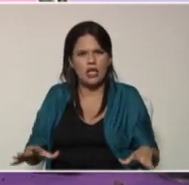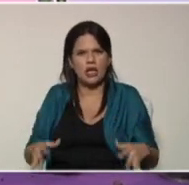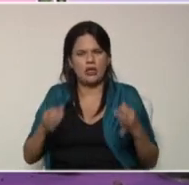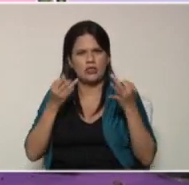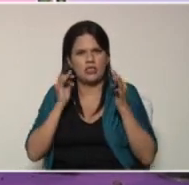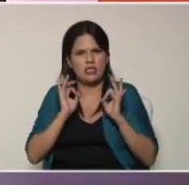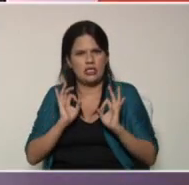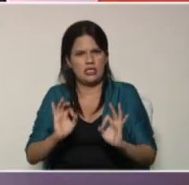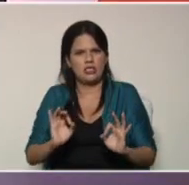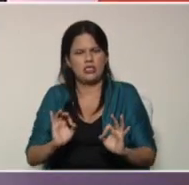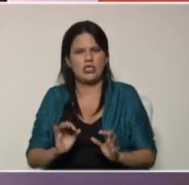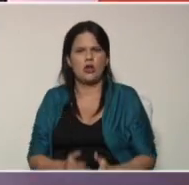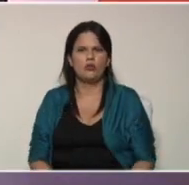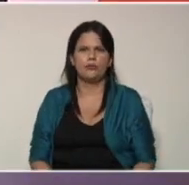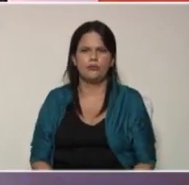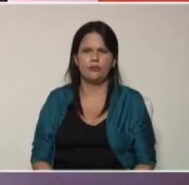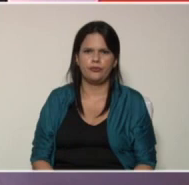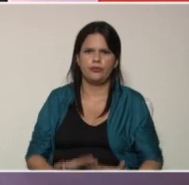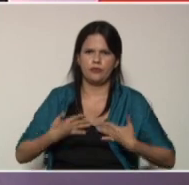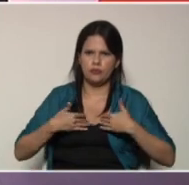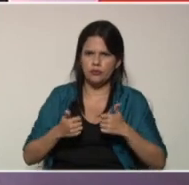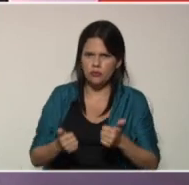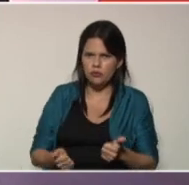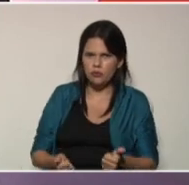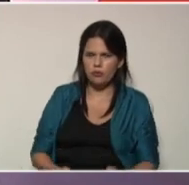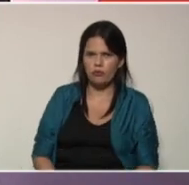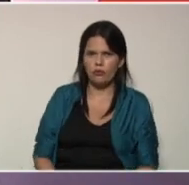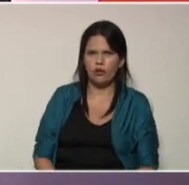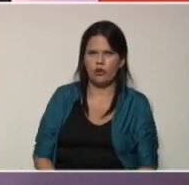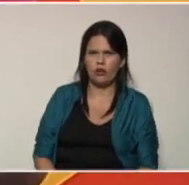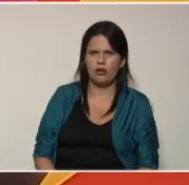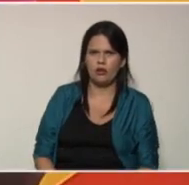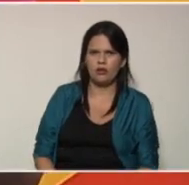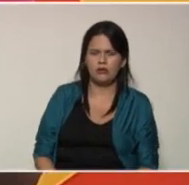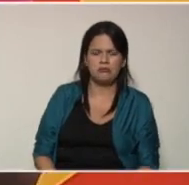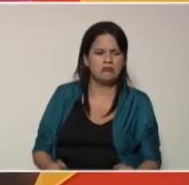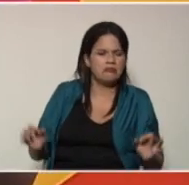es lo más importante por supuesto ningún tipo de fertilizante que pueda